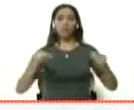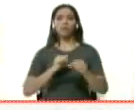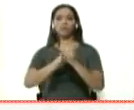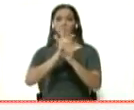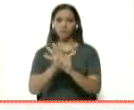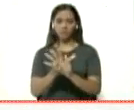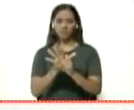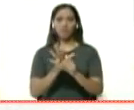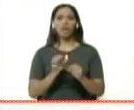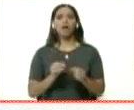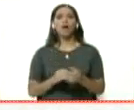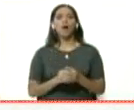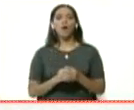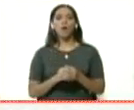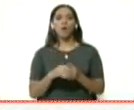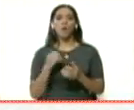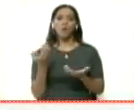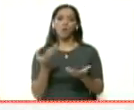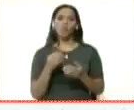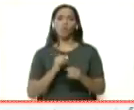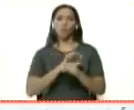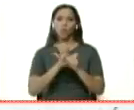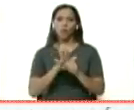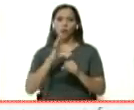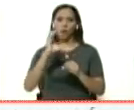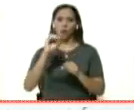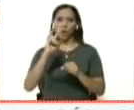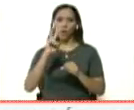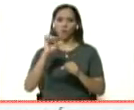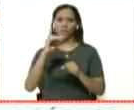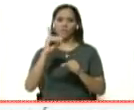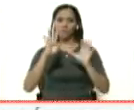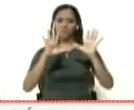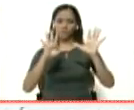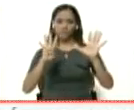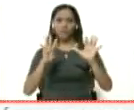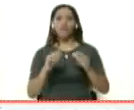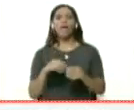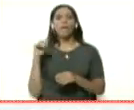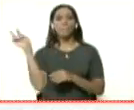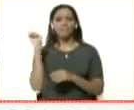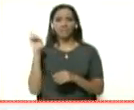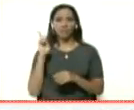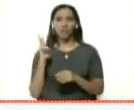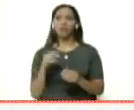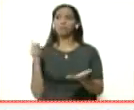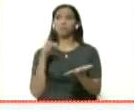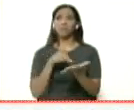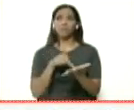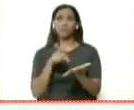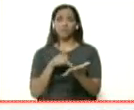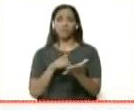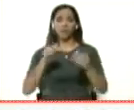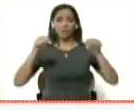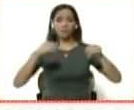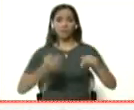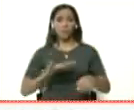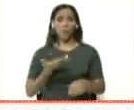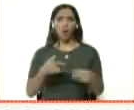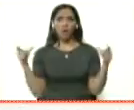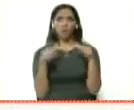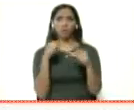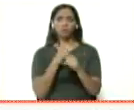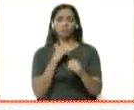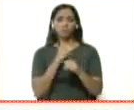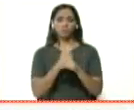-19 o mejor conocido como el coronavirus en la República Bolivariana de Venezuela. Participan en esta importante reunión de